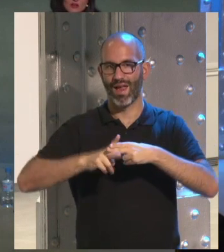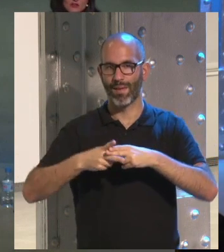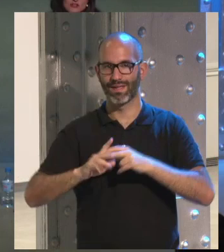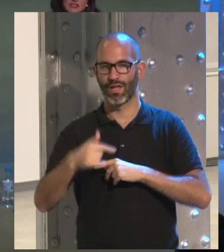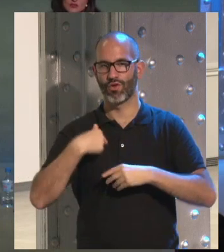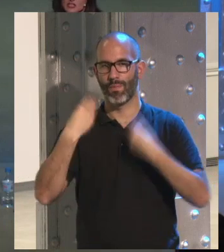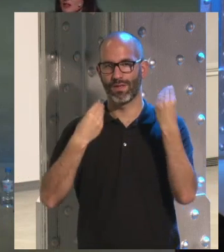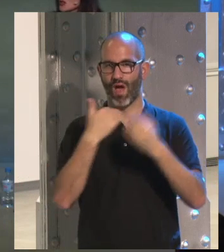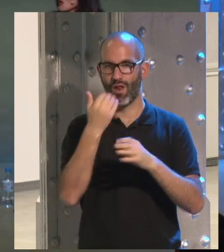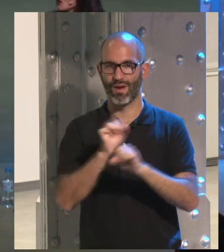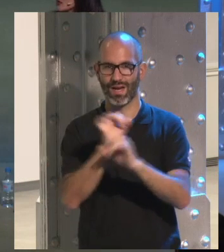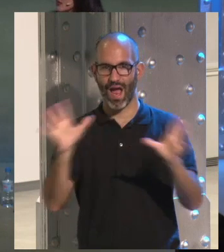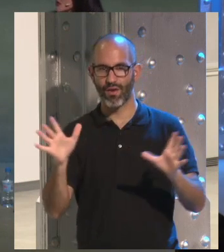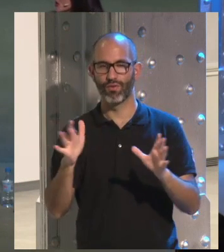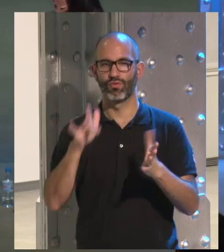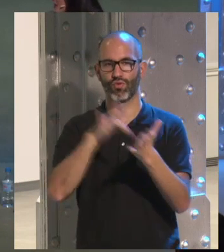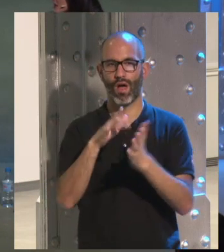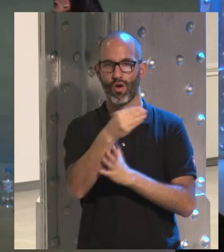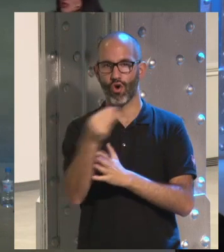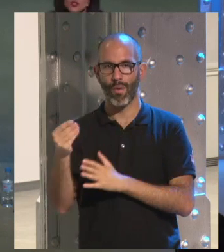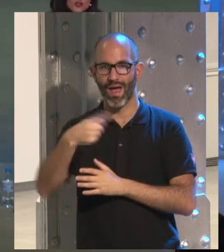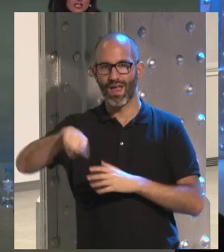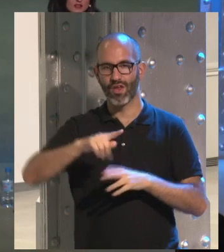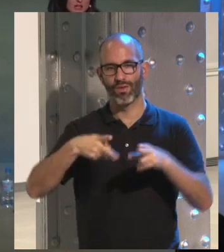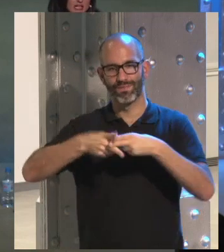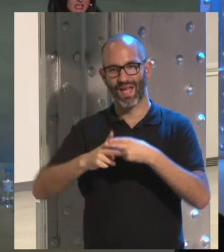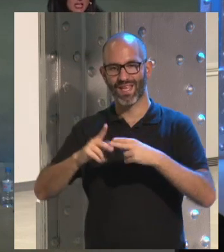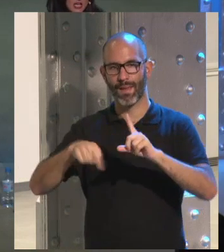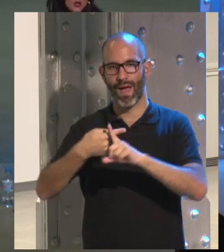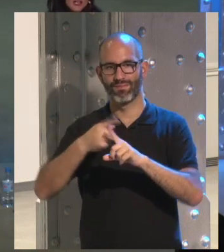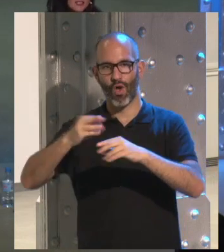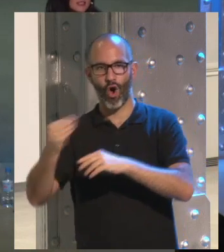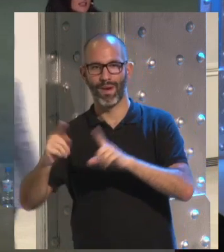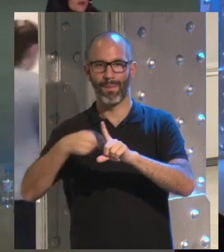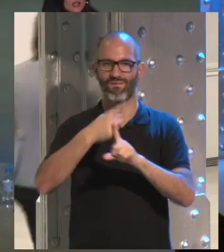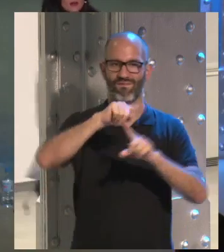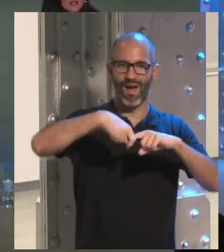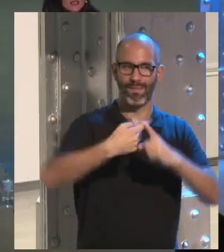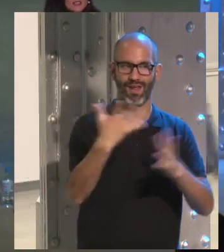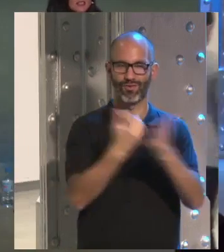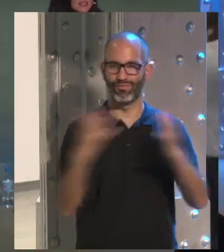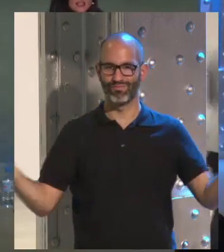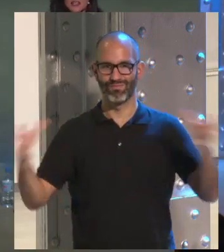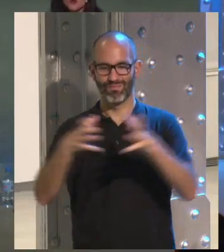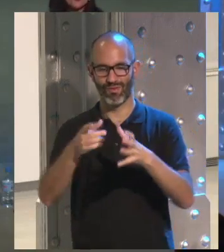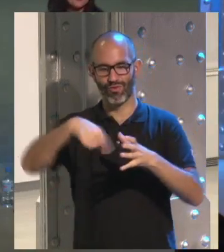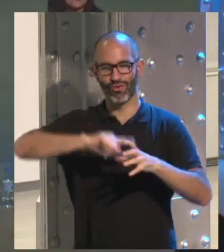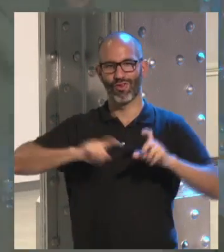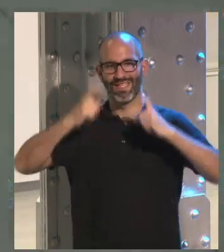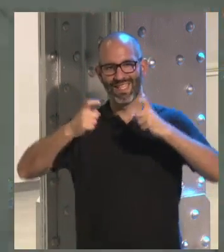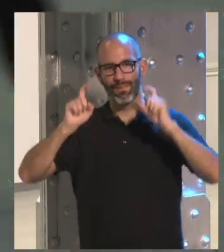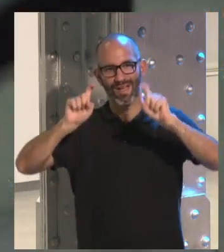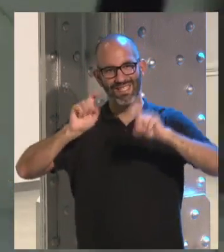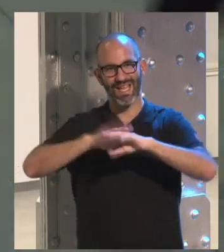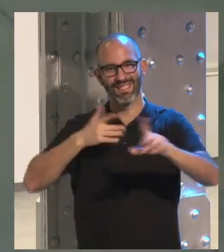está claro que a los chavales cuando hemos hecho talleres con ellos y con las familias lo que les intentamos también es enseñar que no por